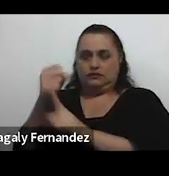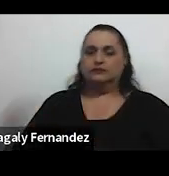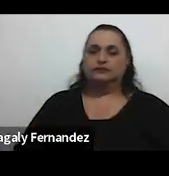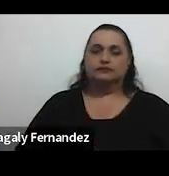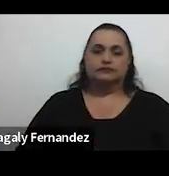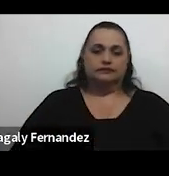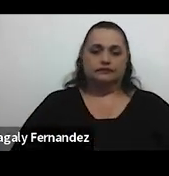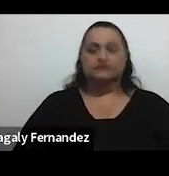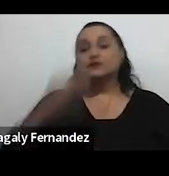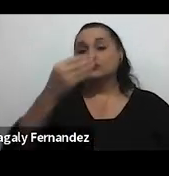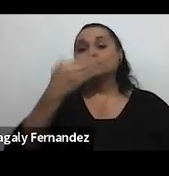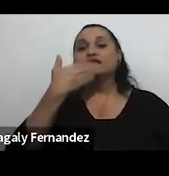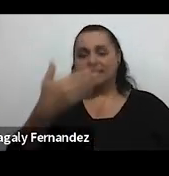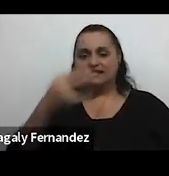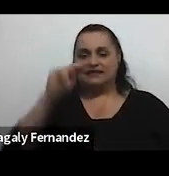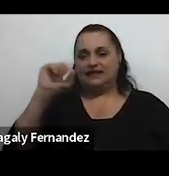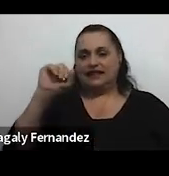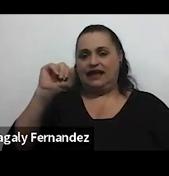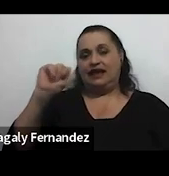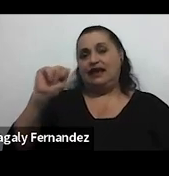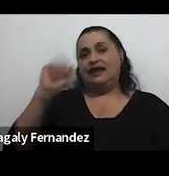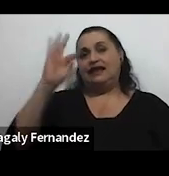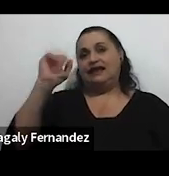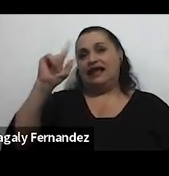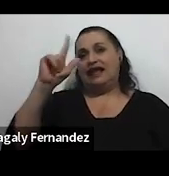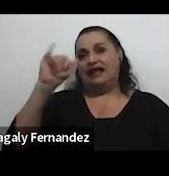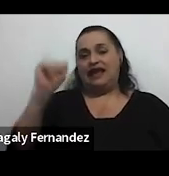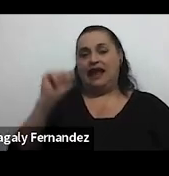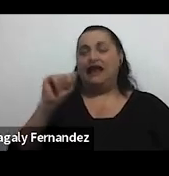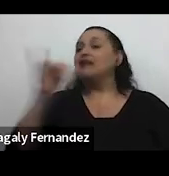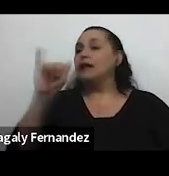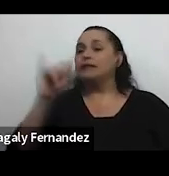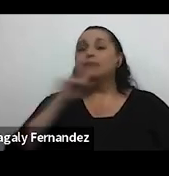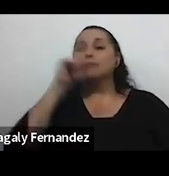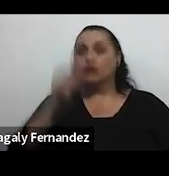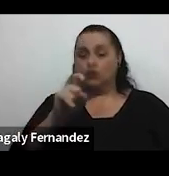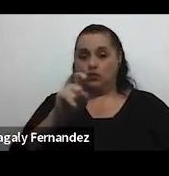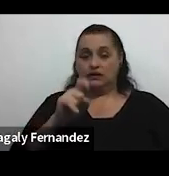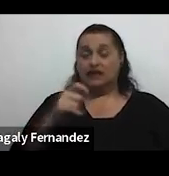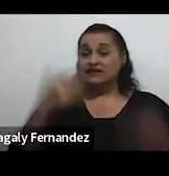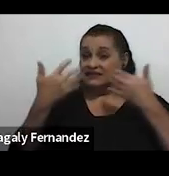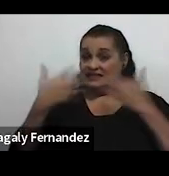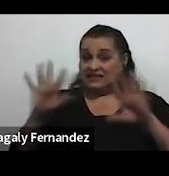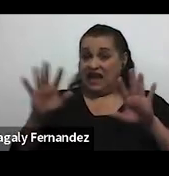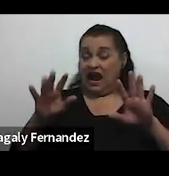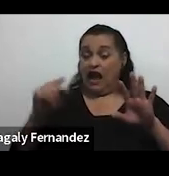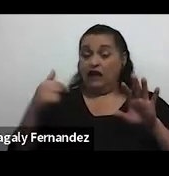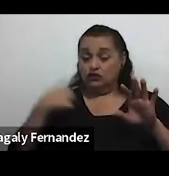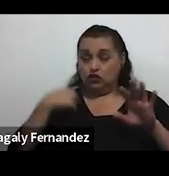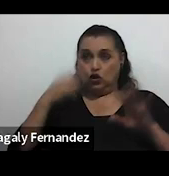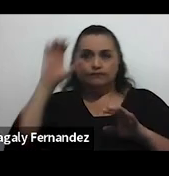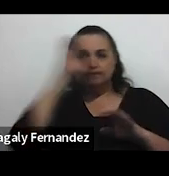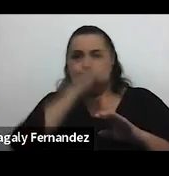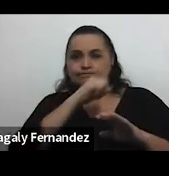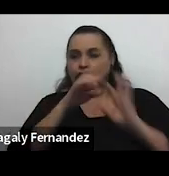genial muchas gracias Natalia en este sentido también nos consultan que si una vez que estoy identificando mi relación